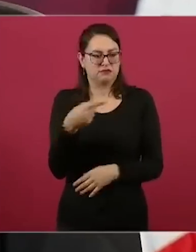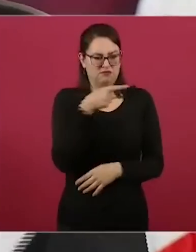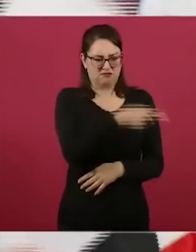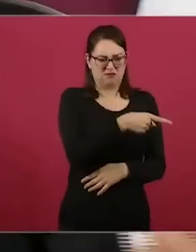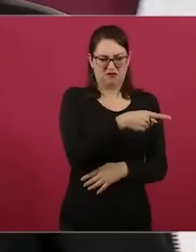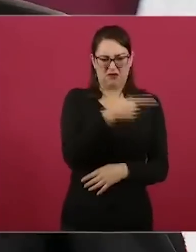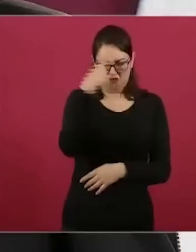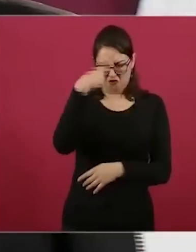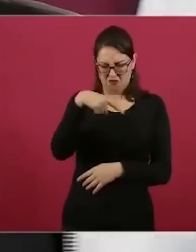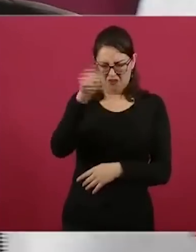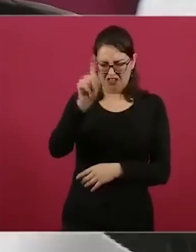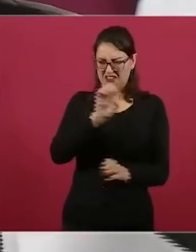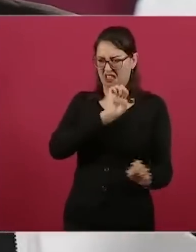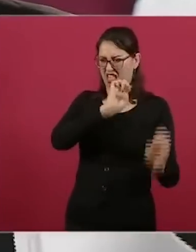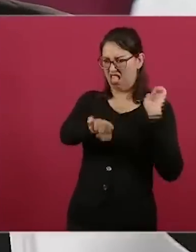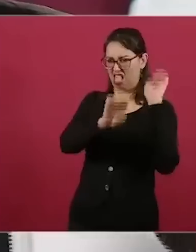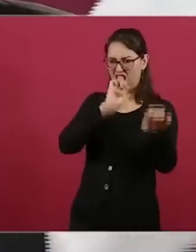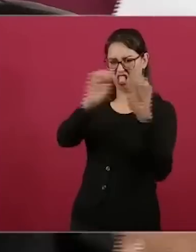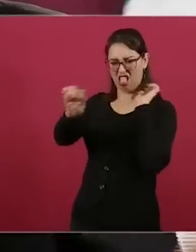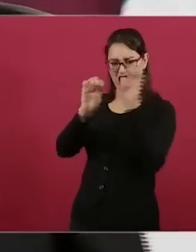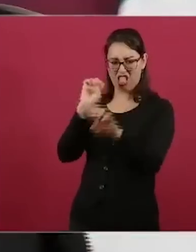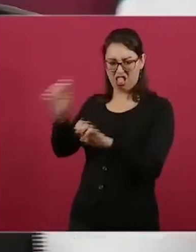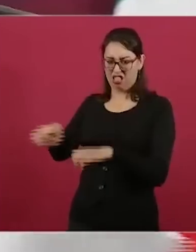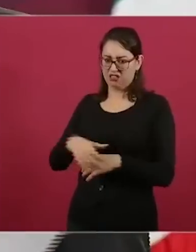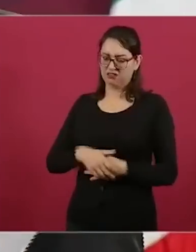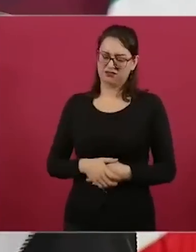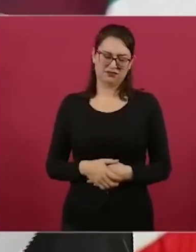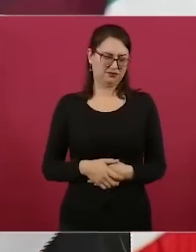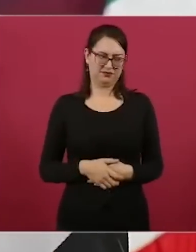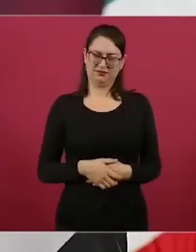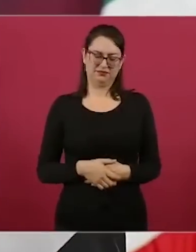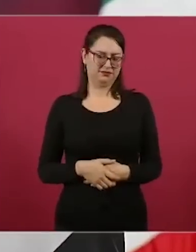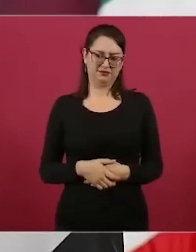¿Cuánta gente reprimida?